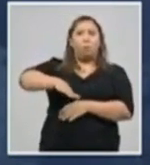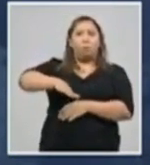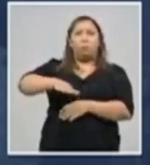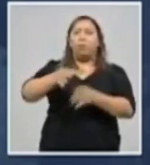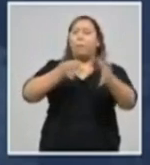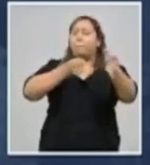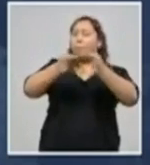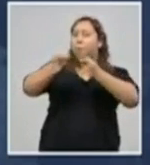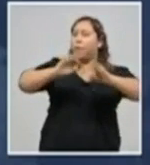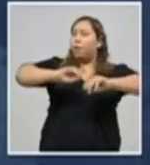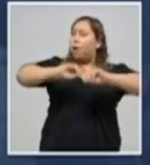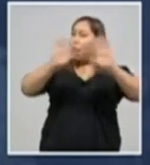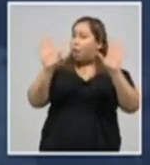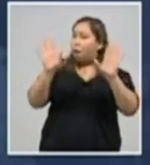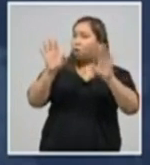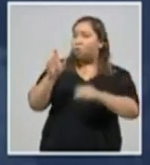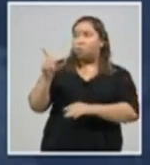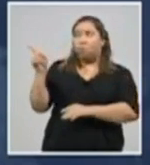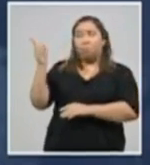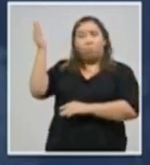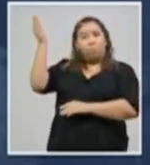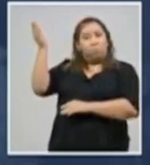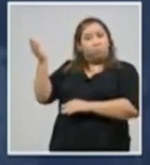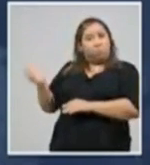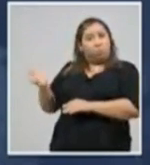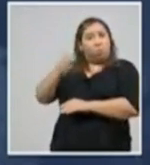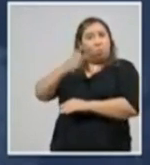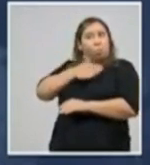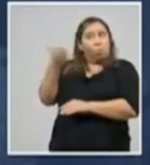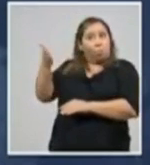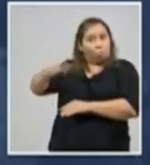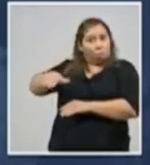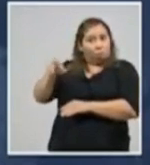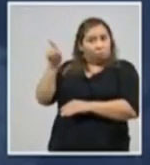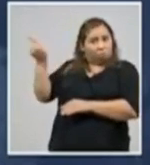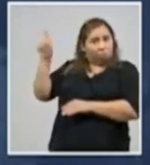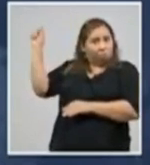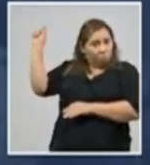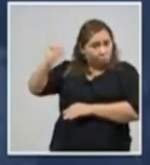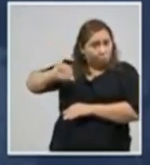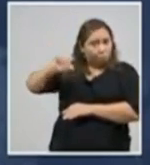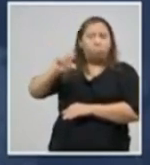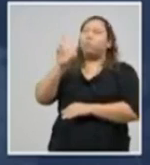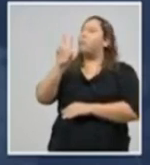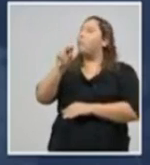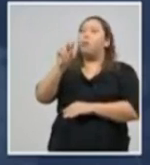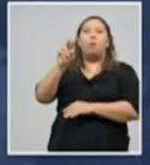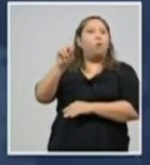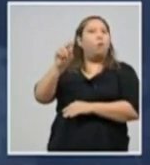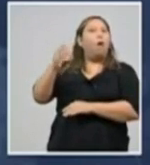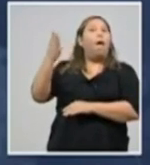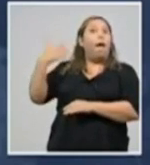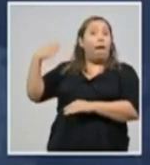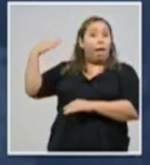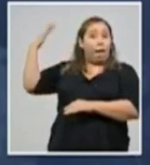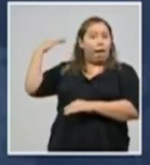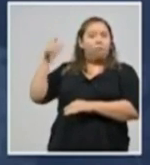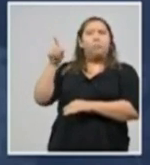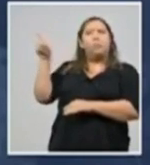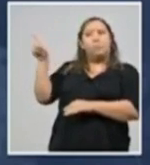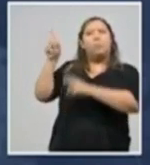Queremos aclarar que todos estos fallecimientos no necesariamente no se registraron este día. Ya que días atrás